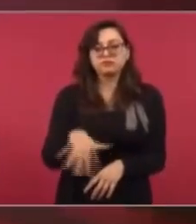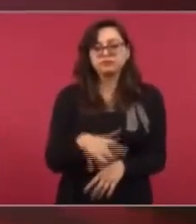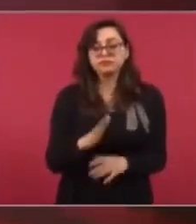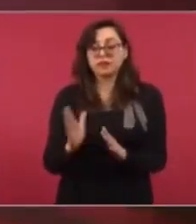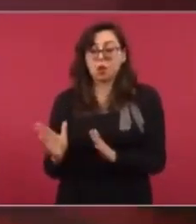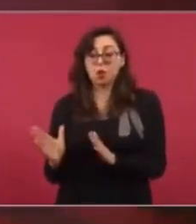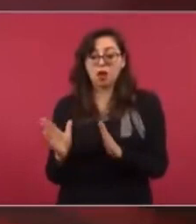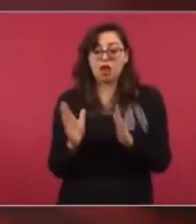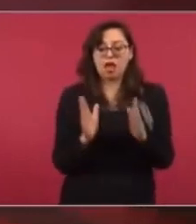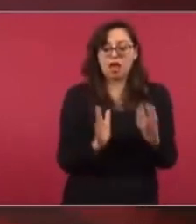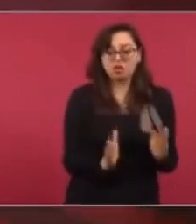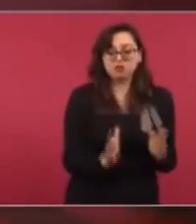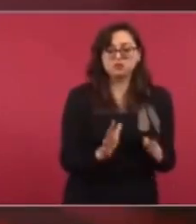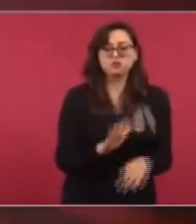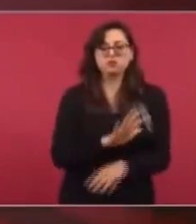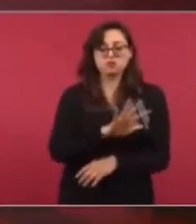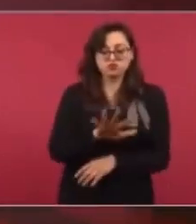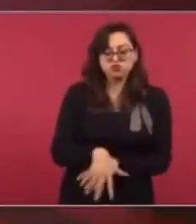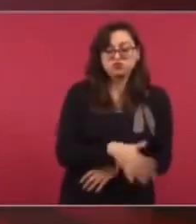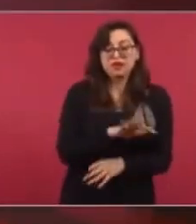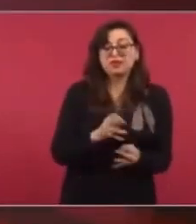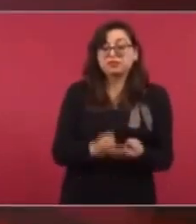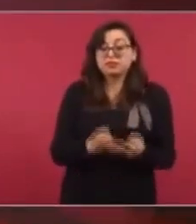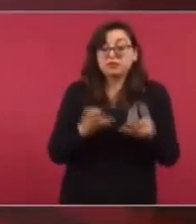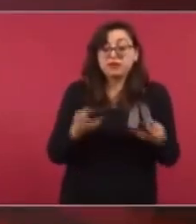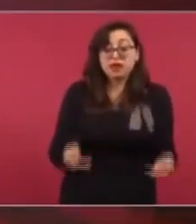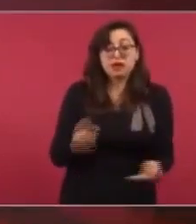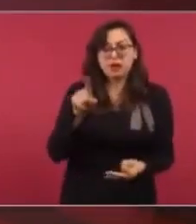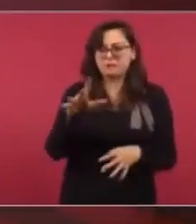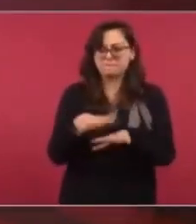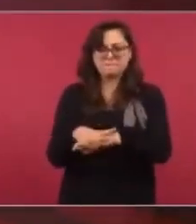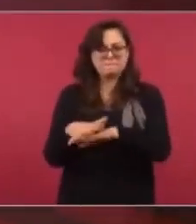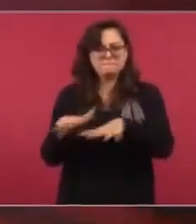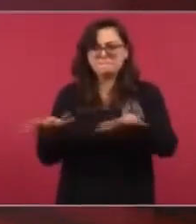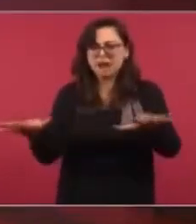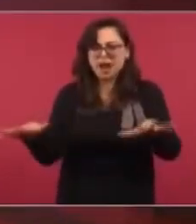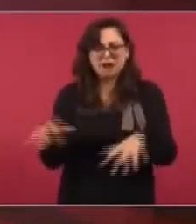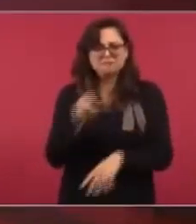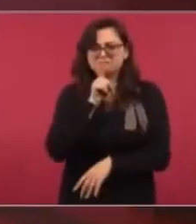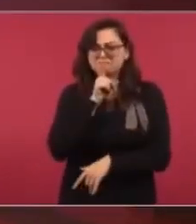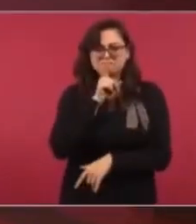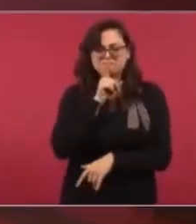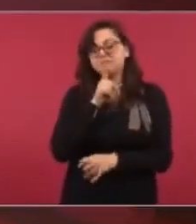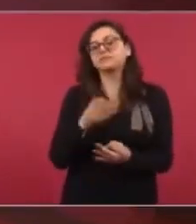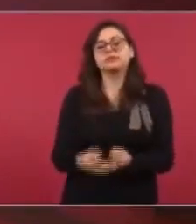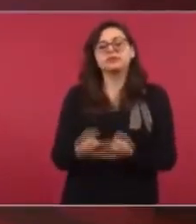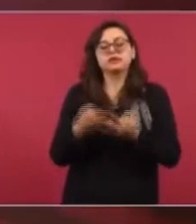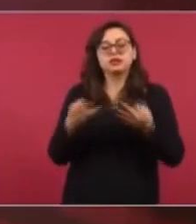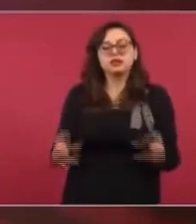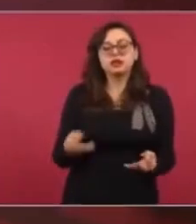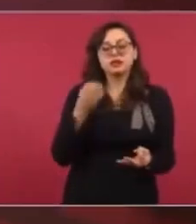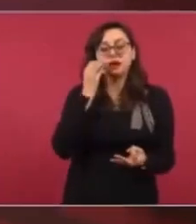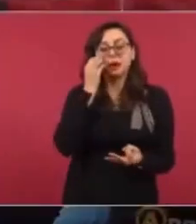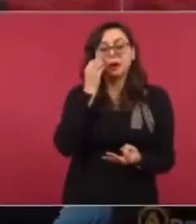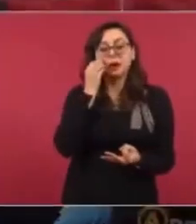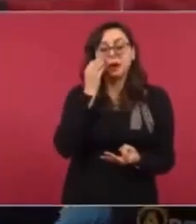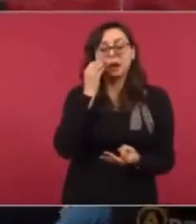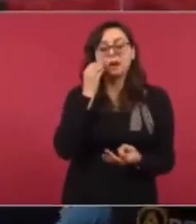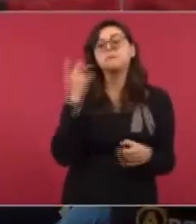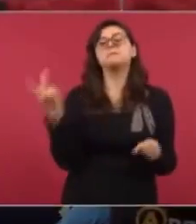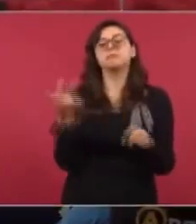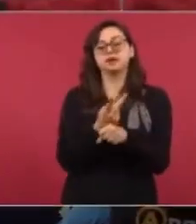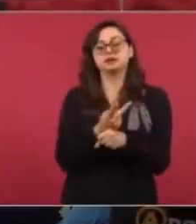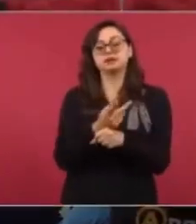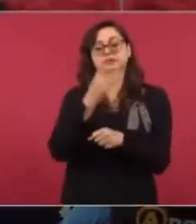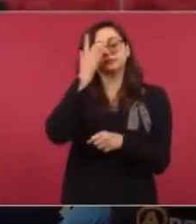en tierra. Ah, porque todo el periodo neoliberal, como no les interesaba extraer petróleo,